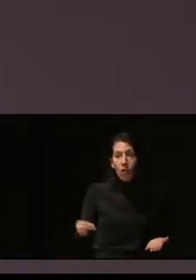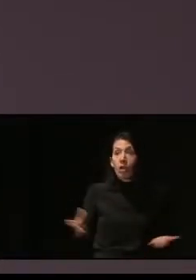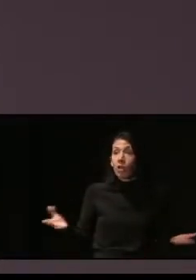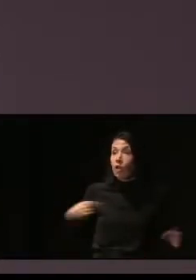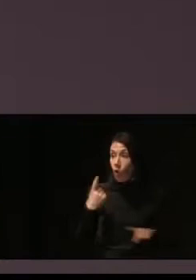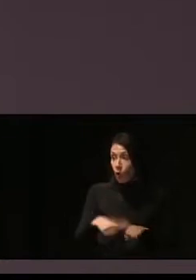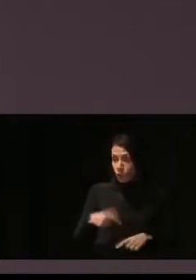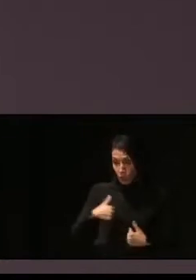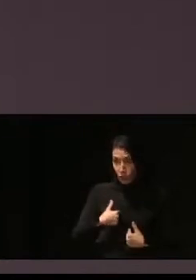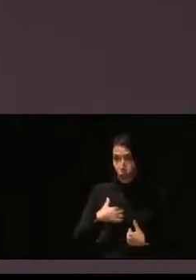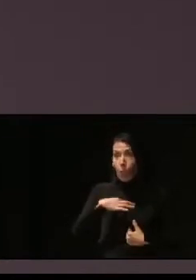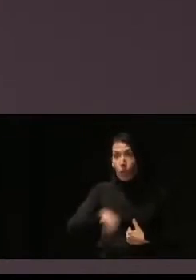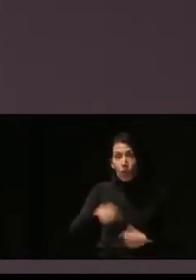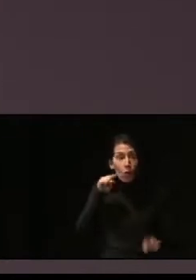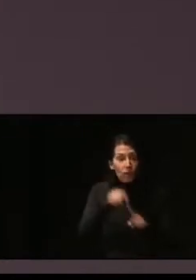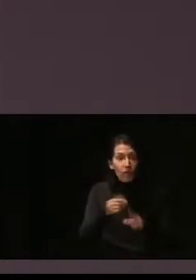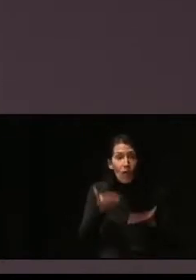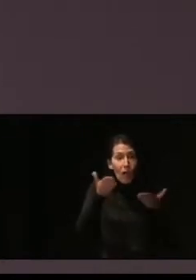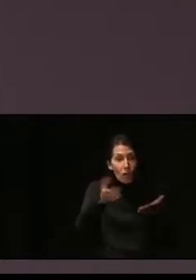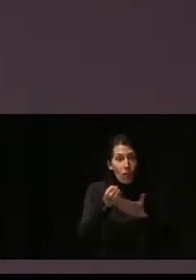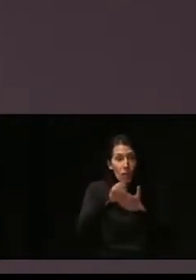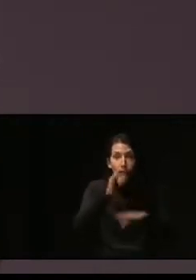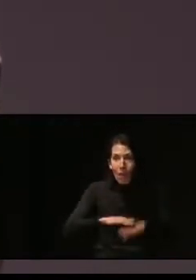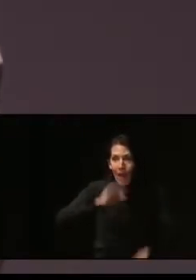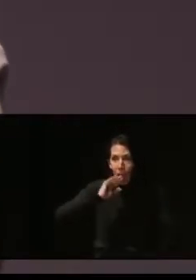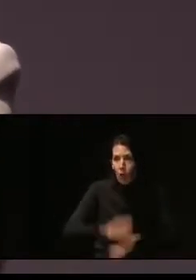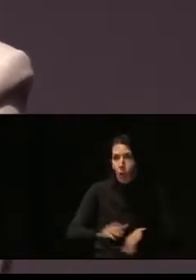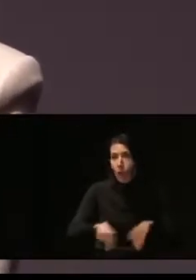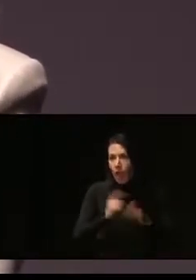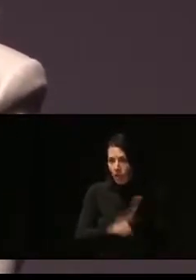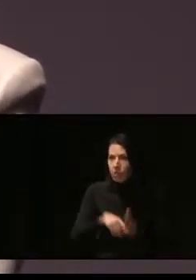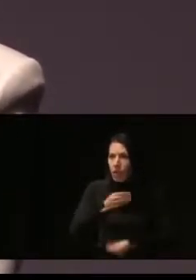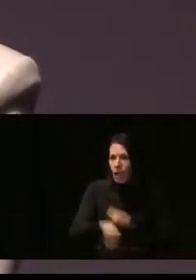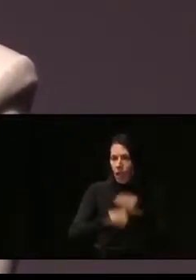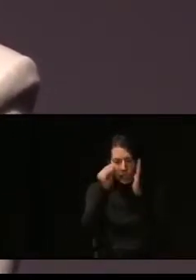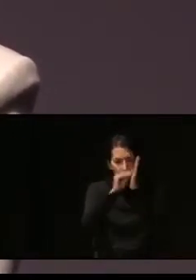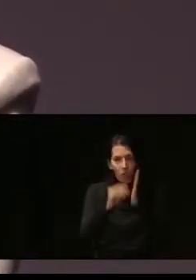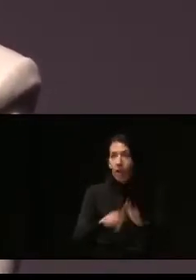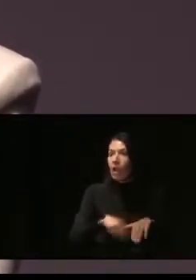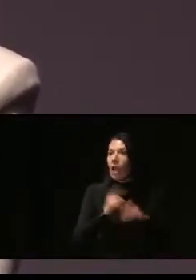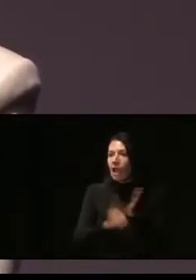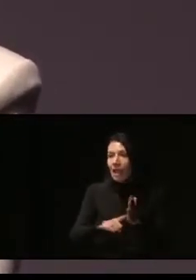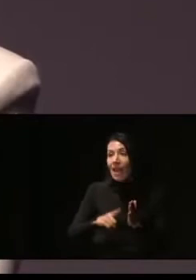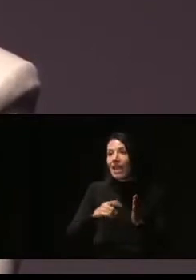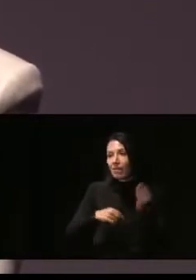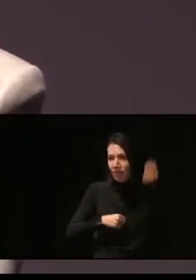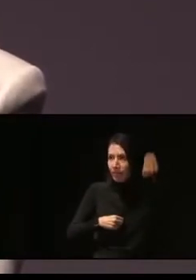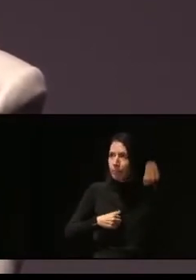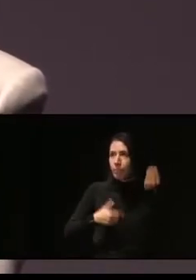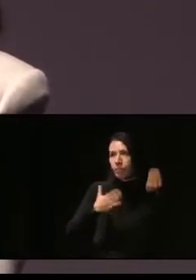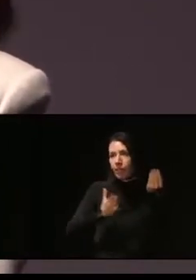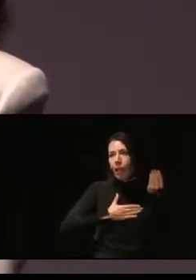mano para ayudar a que eso se cumpla es lo que hemos hecho. La ley es nuestra convocatoria.